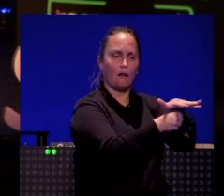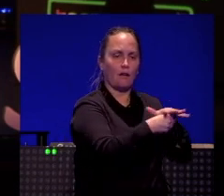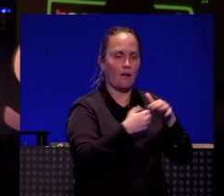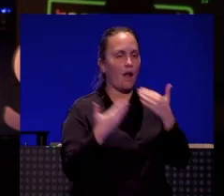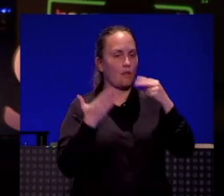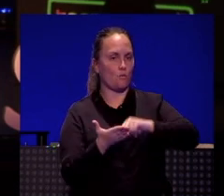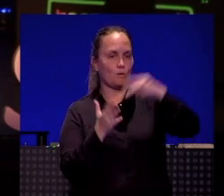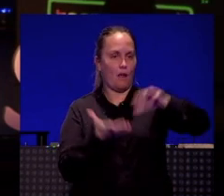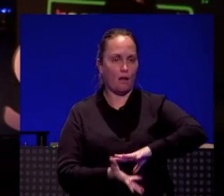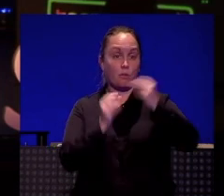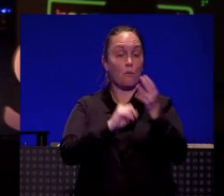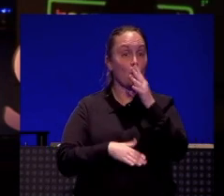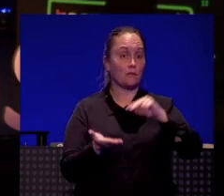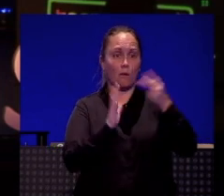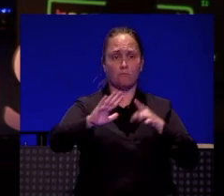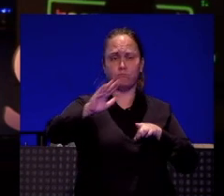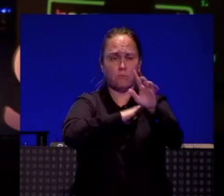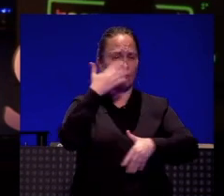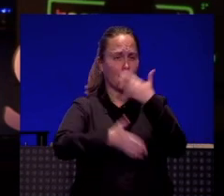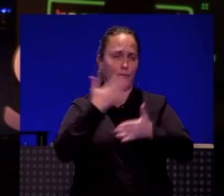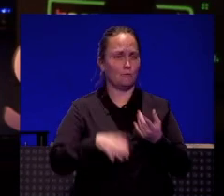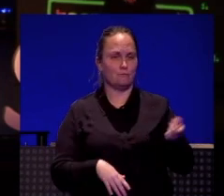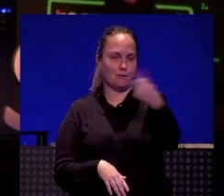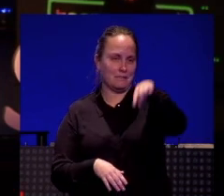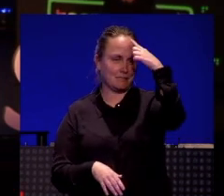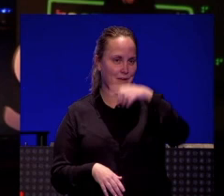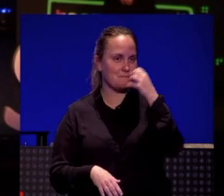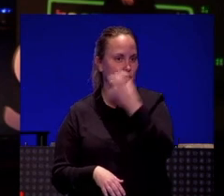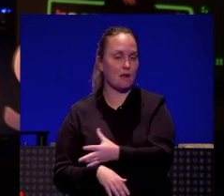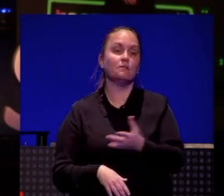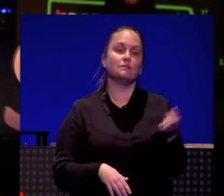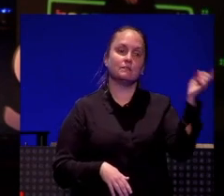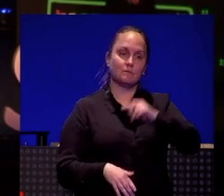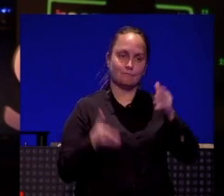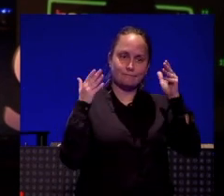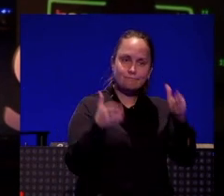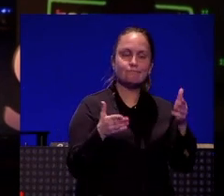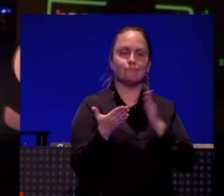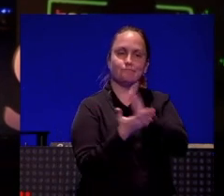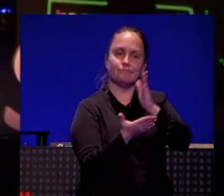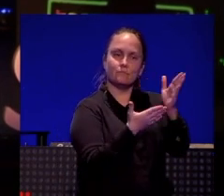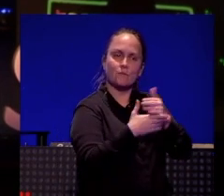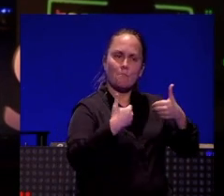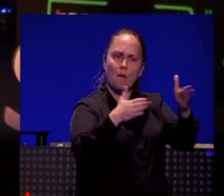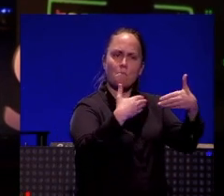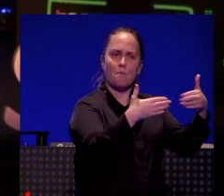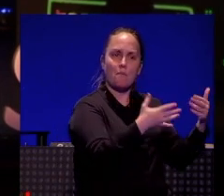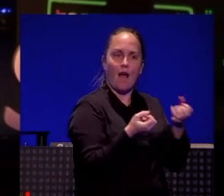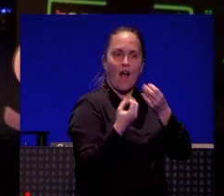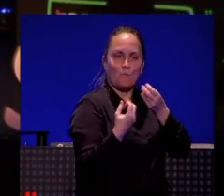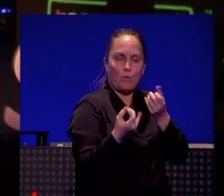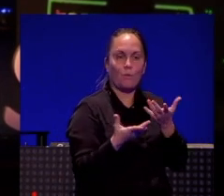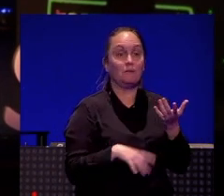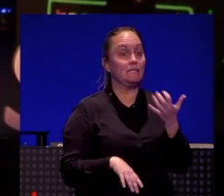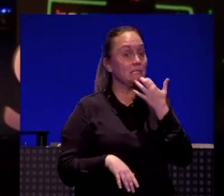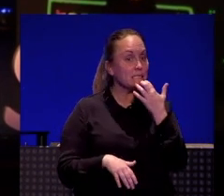tecnologías que van muy deprisa, todos lo sabéis muy bien. Estamos ahora también creando nuevas vías de información, así que si nos seguís también